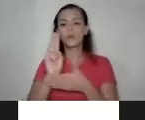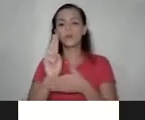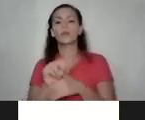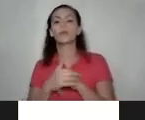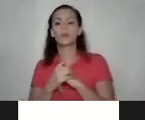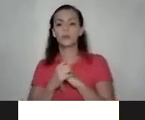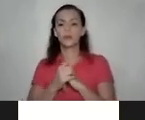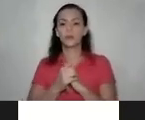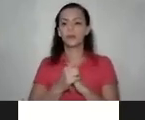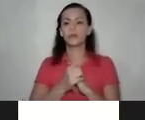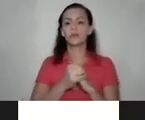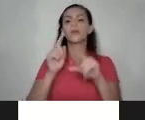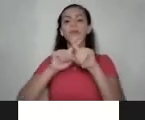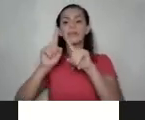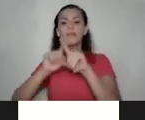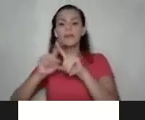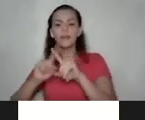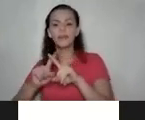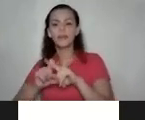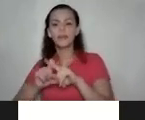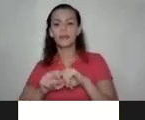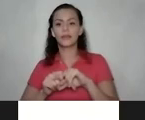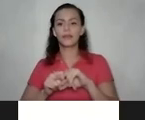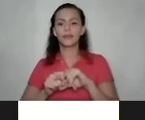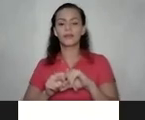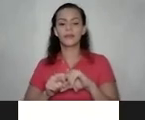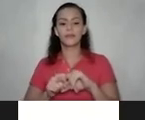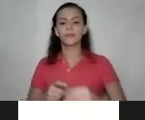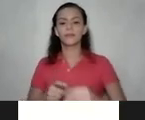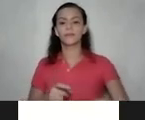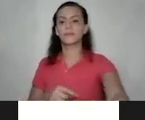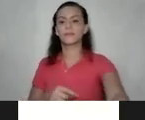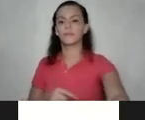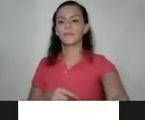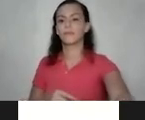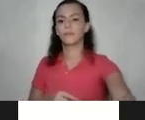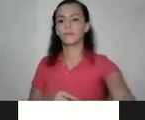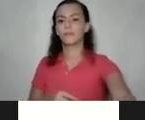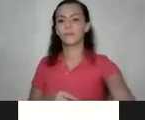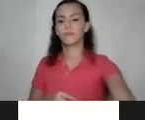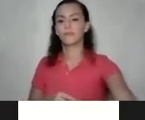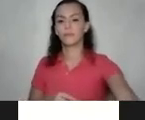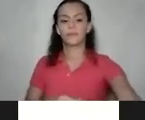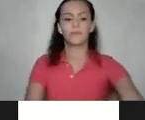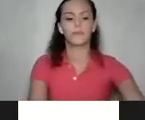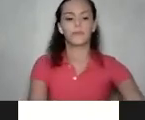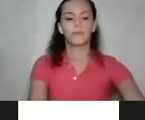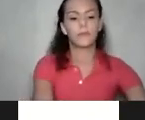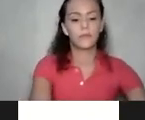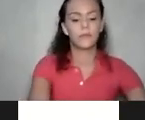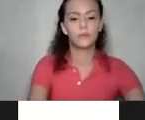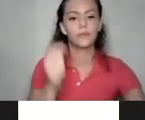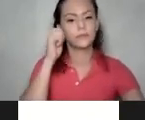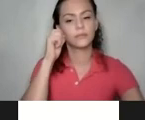cuentos las canciones la literatura porque todo eso nos enseña sobre lo que son los hombres y lo que son las mujeres